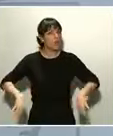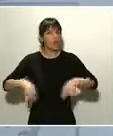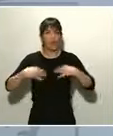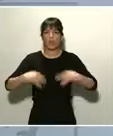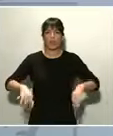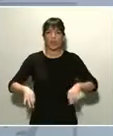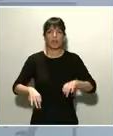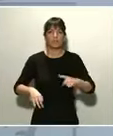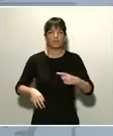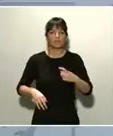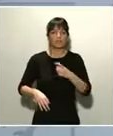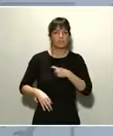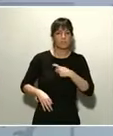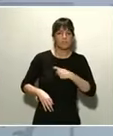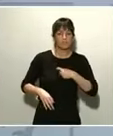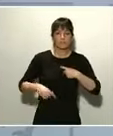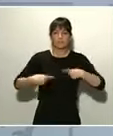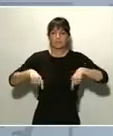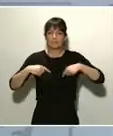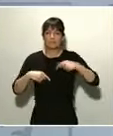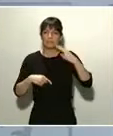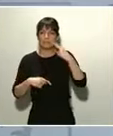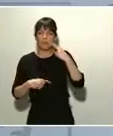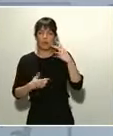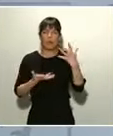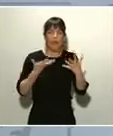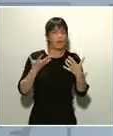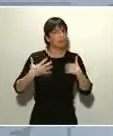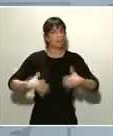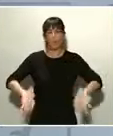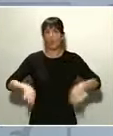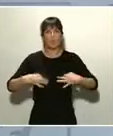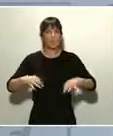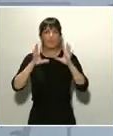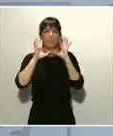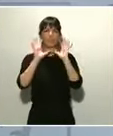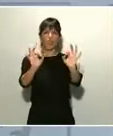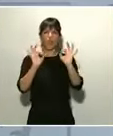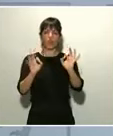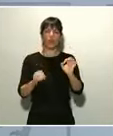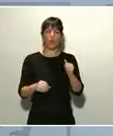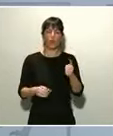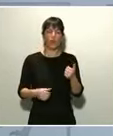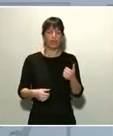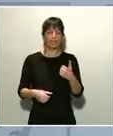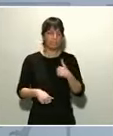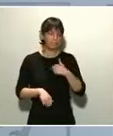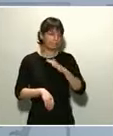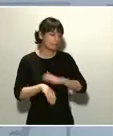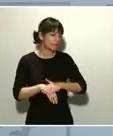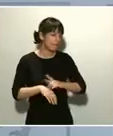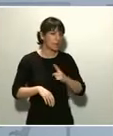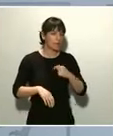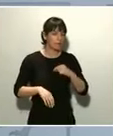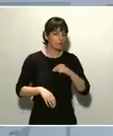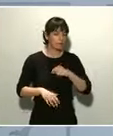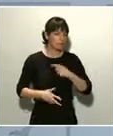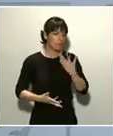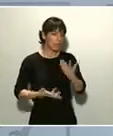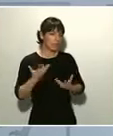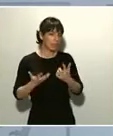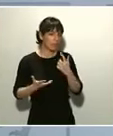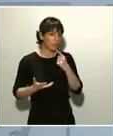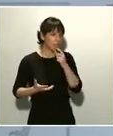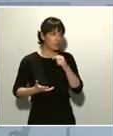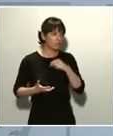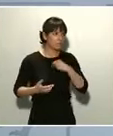Eso es lógico, es natural. No tenemos que sentirnos ni culpables ni tampoco inseguros por tener ese sentimiento de temor y de